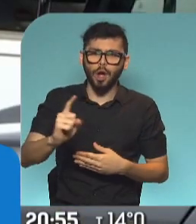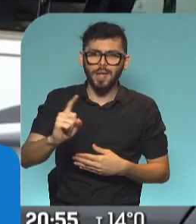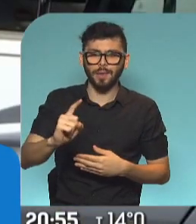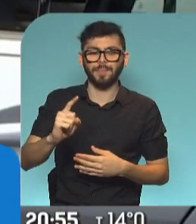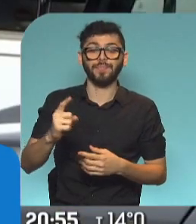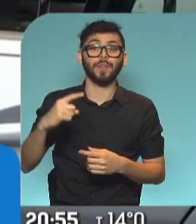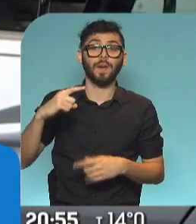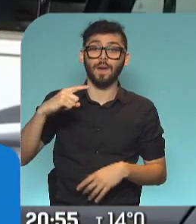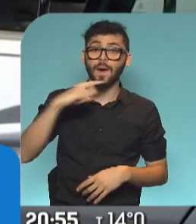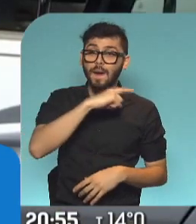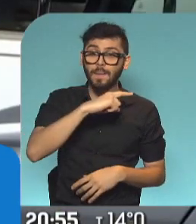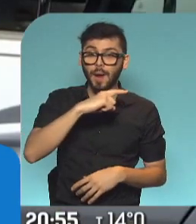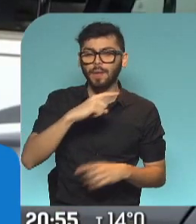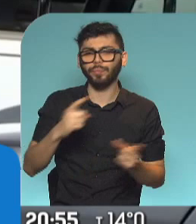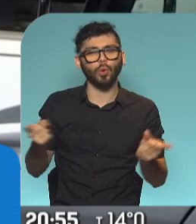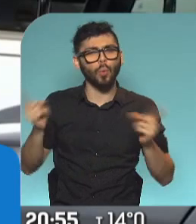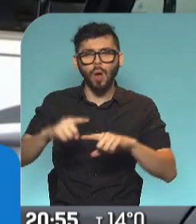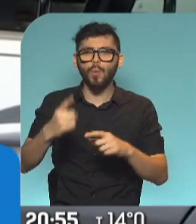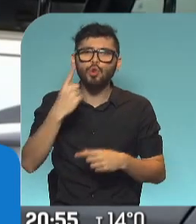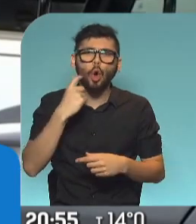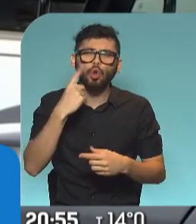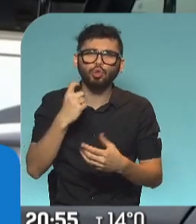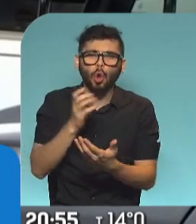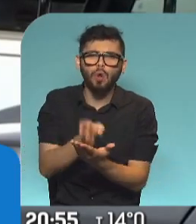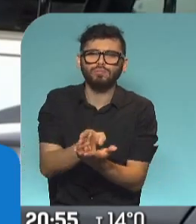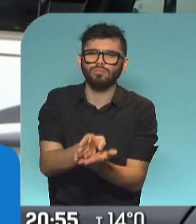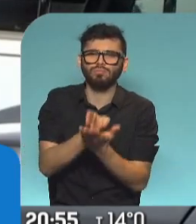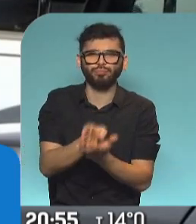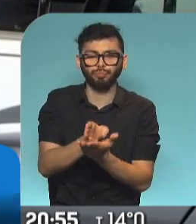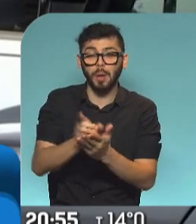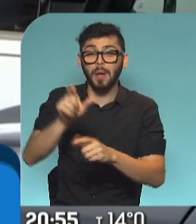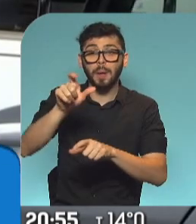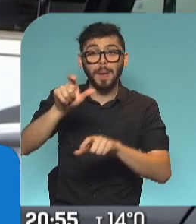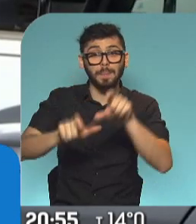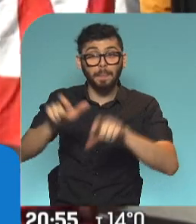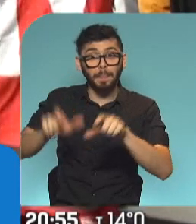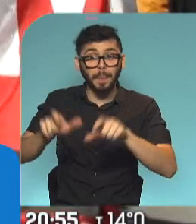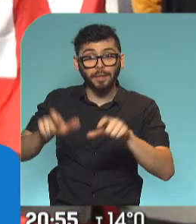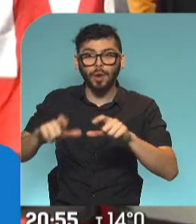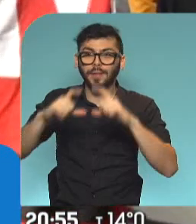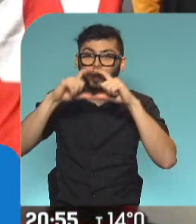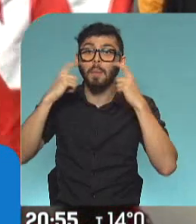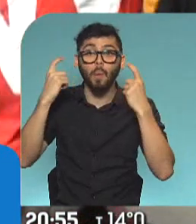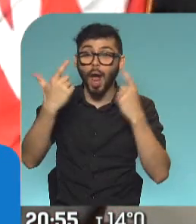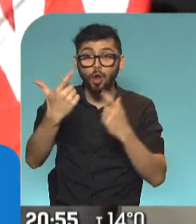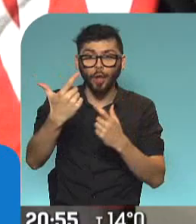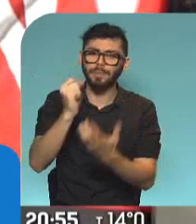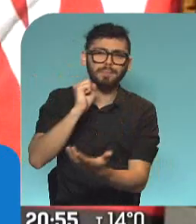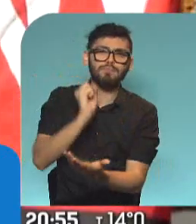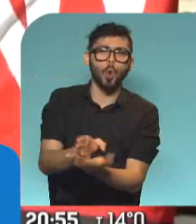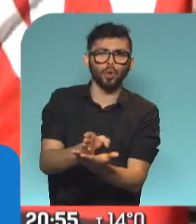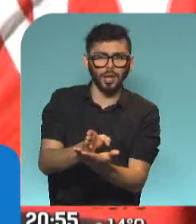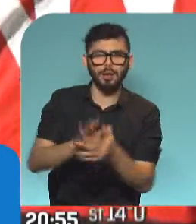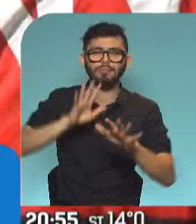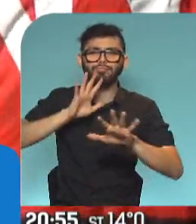retomó el camino de los controles más exhaustivos, multará a quienes no lleven tapabocas y prohibirá las